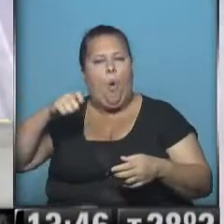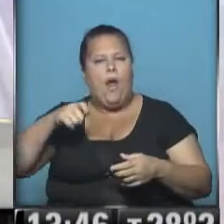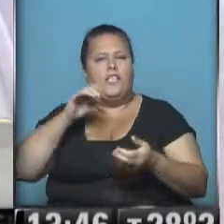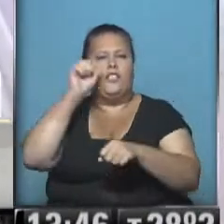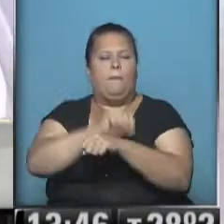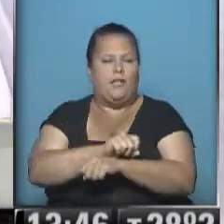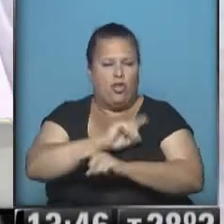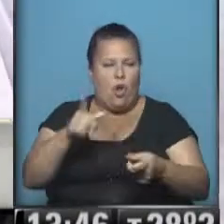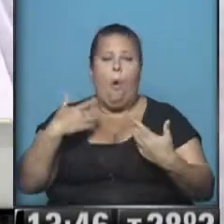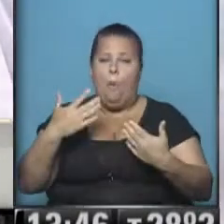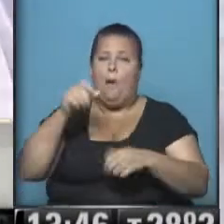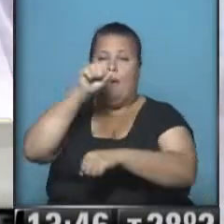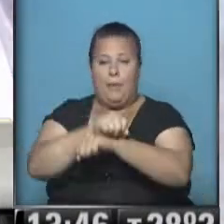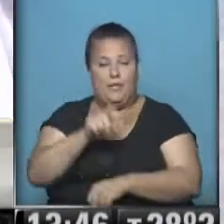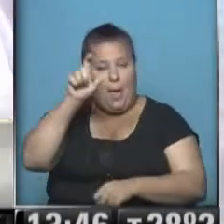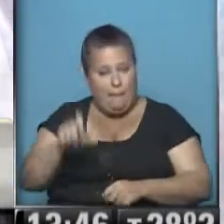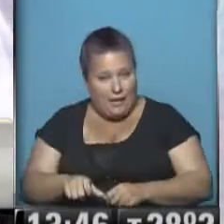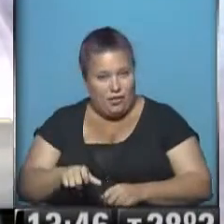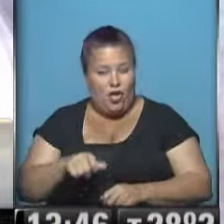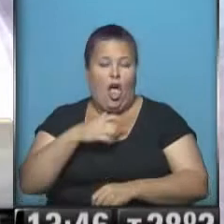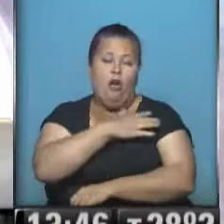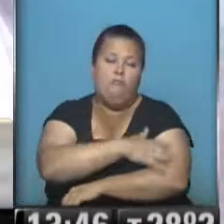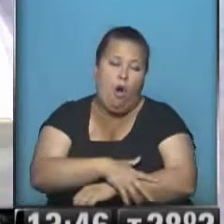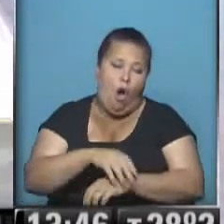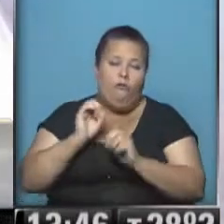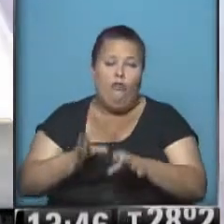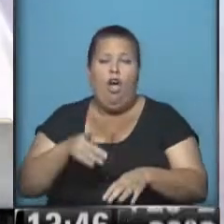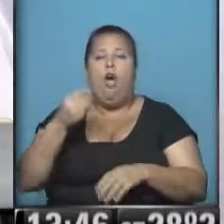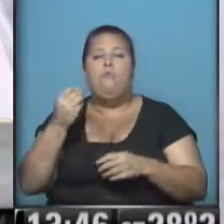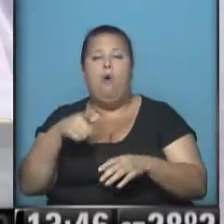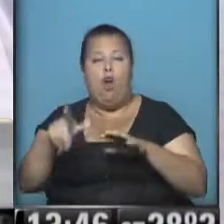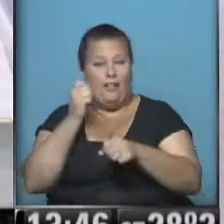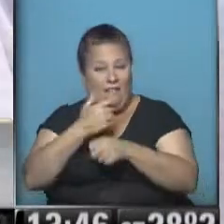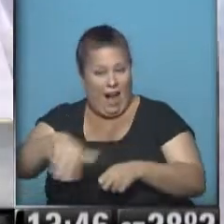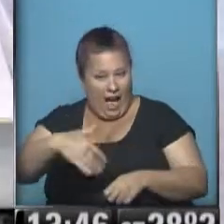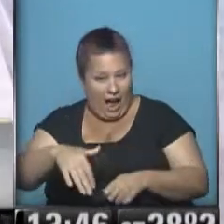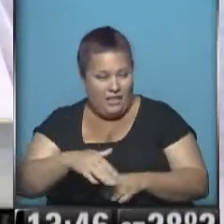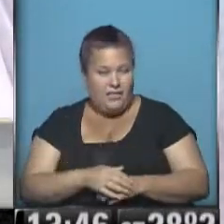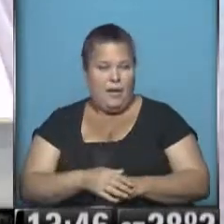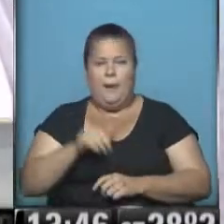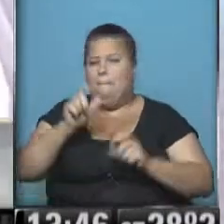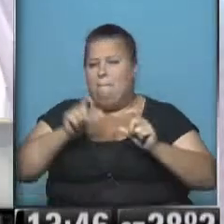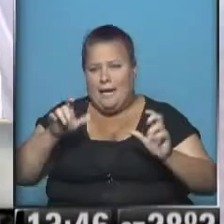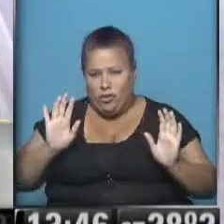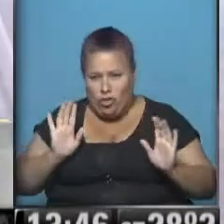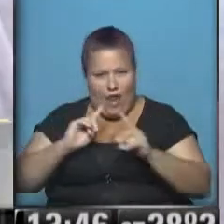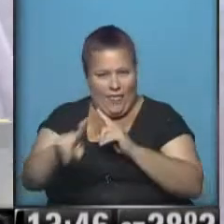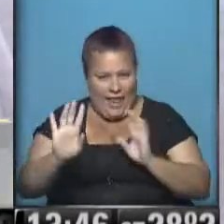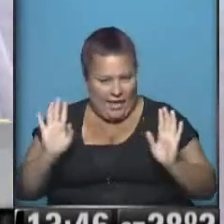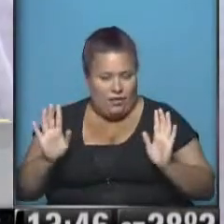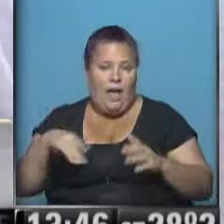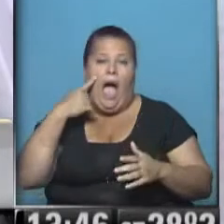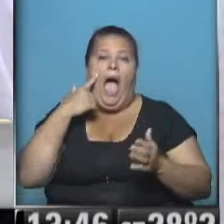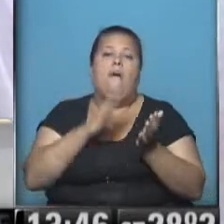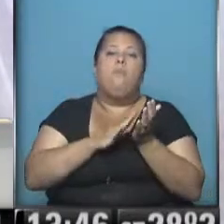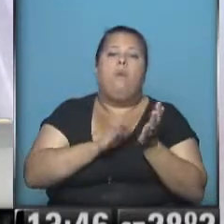arrestos. Se puede arrestar a personas vulnerables por este tipo de actividades, a personas directamente, porque hay que